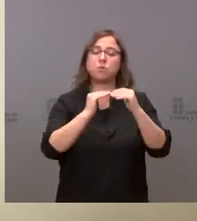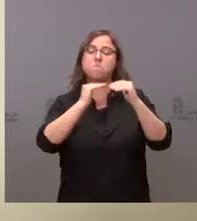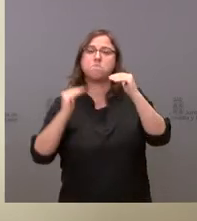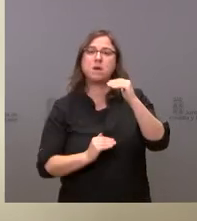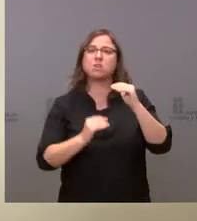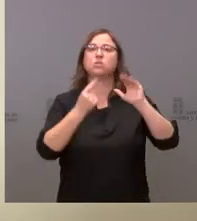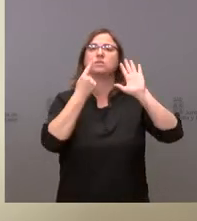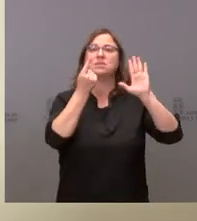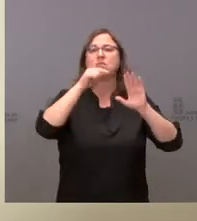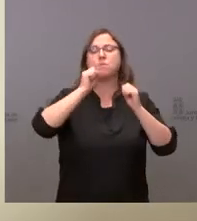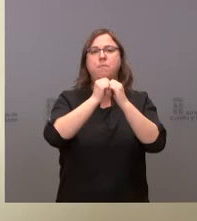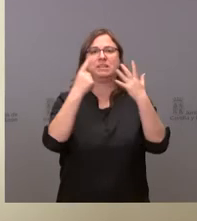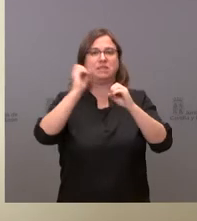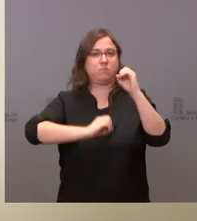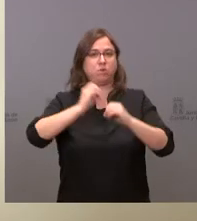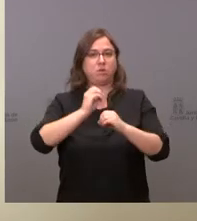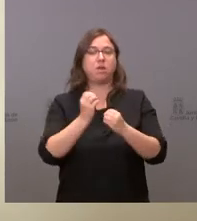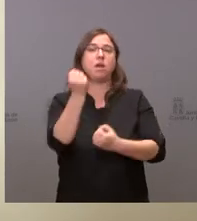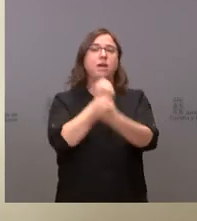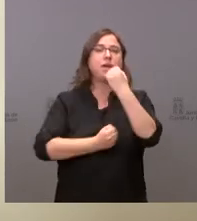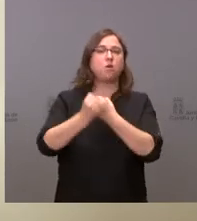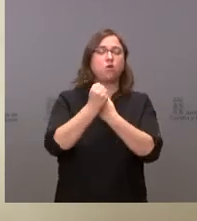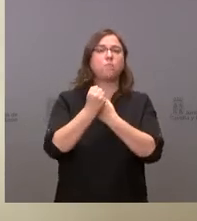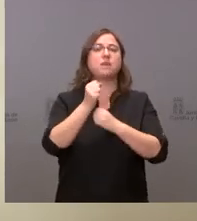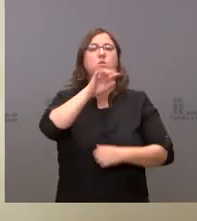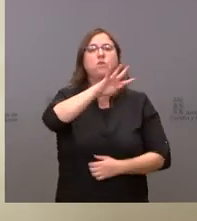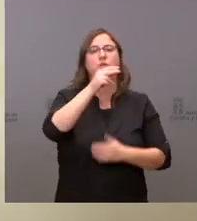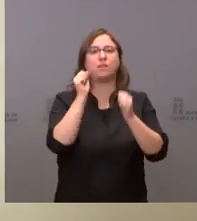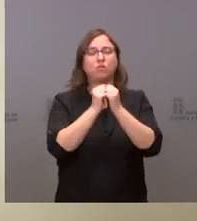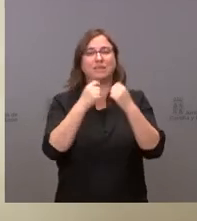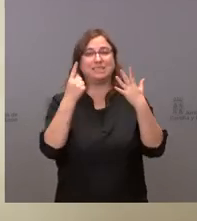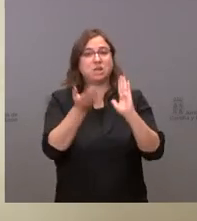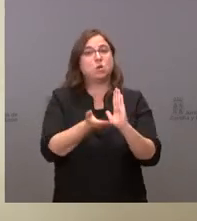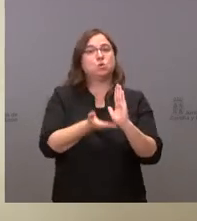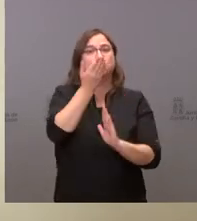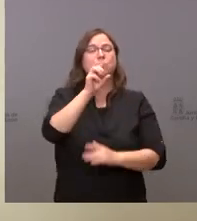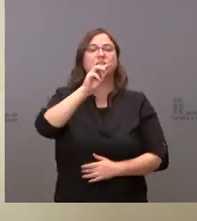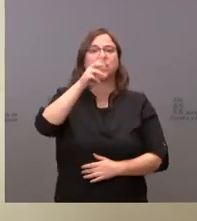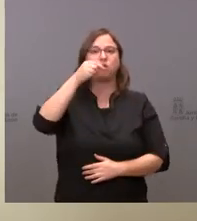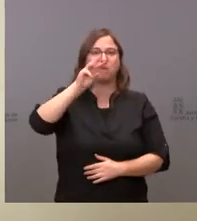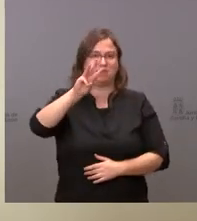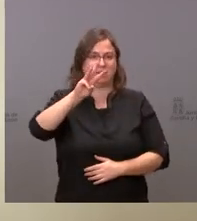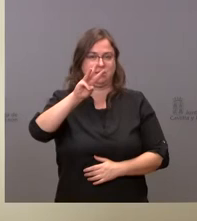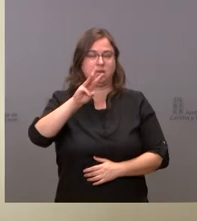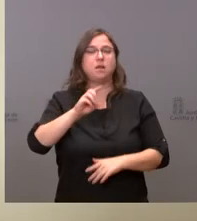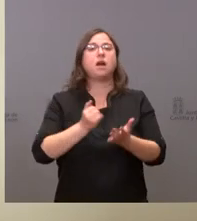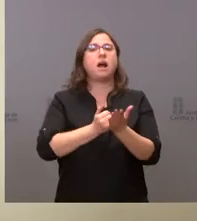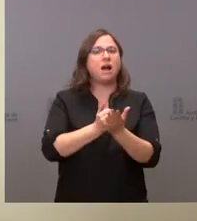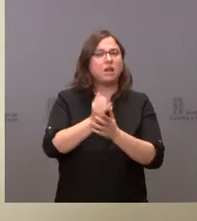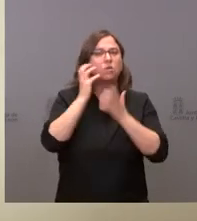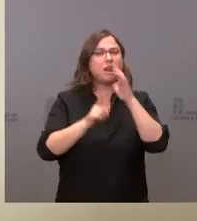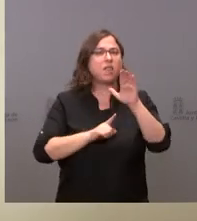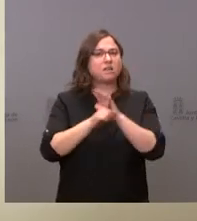,26%, Economía y Hacienda, 426 millones, crece el 13,3%, Agricultura, Ganadería y